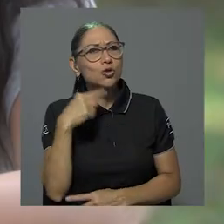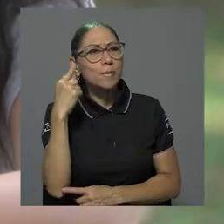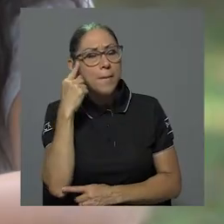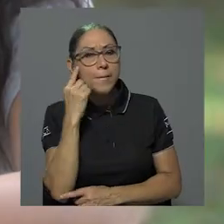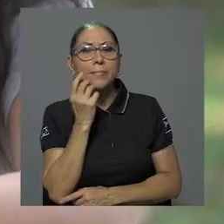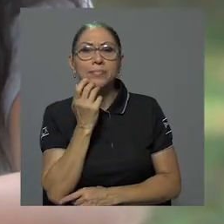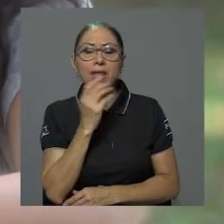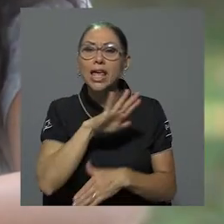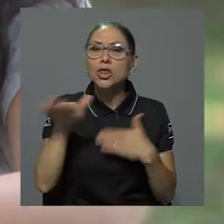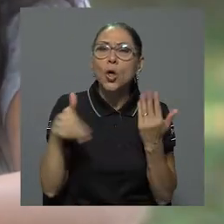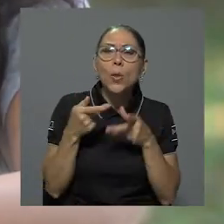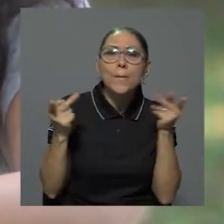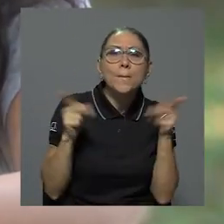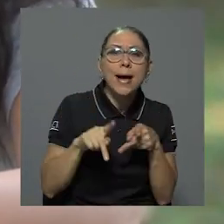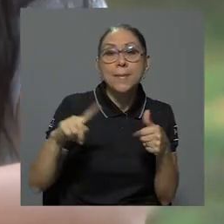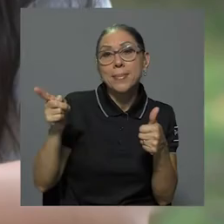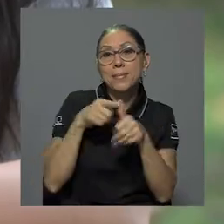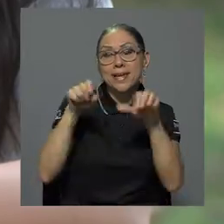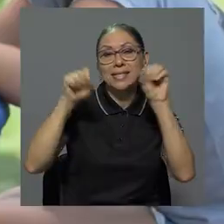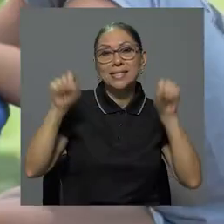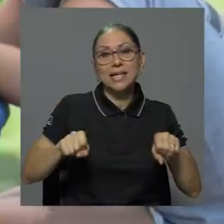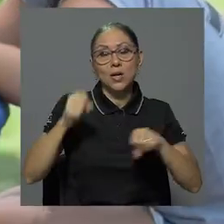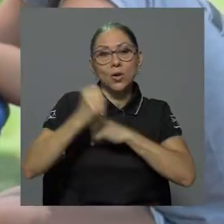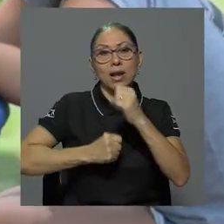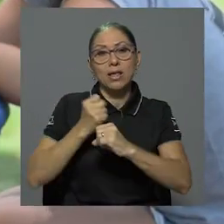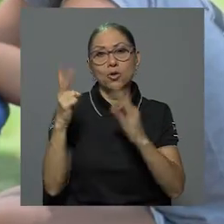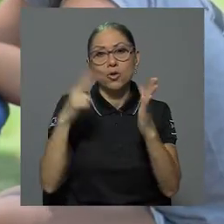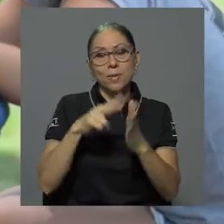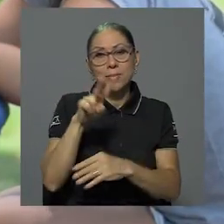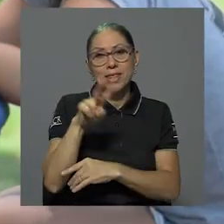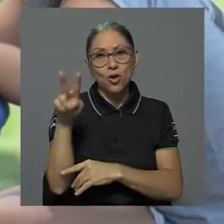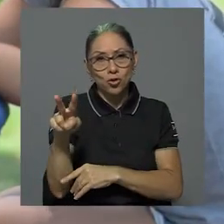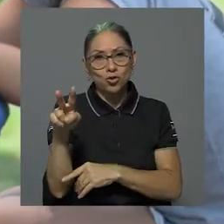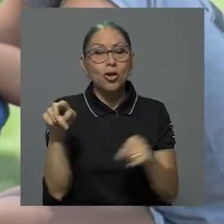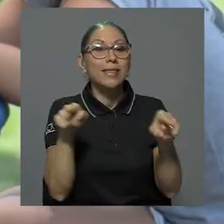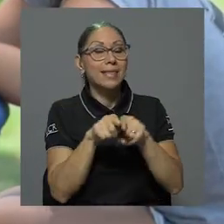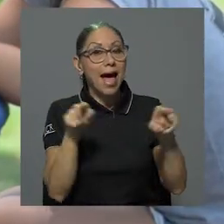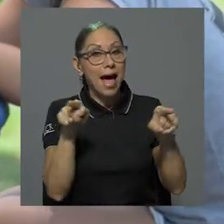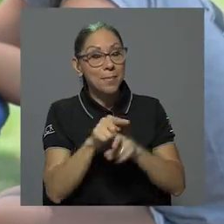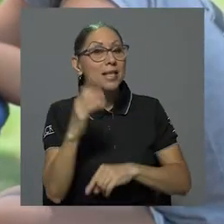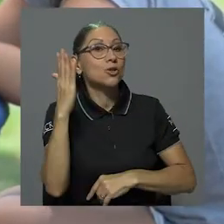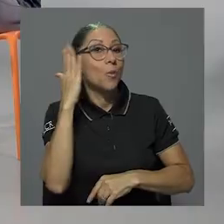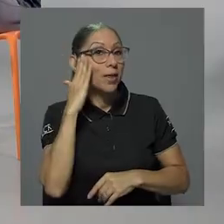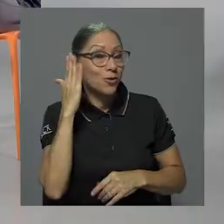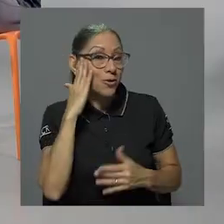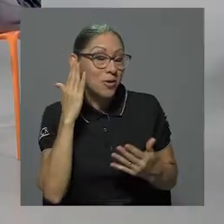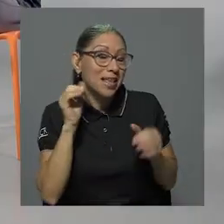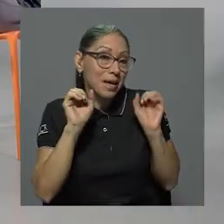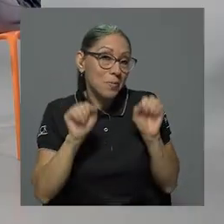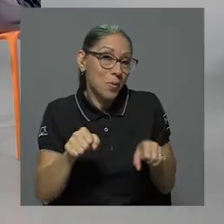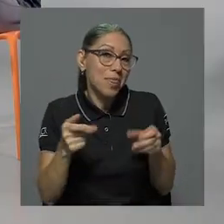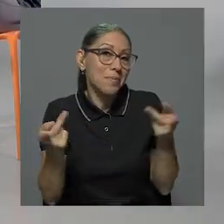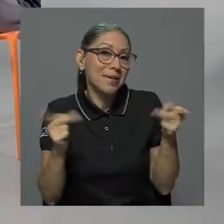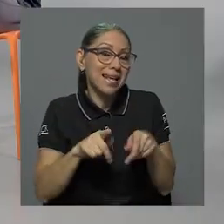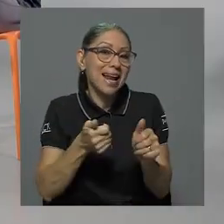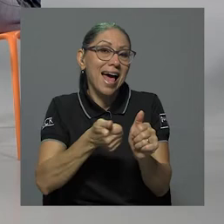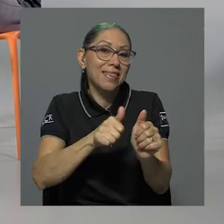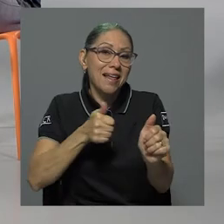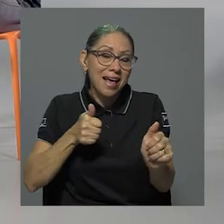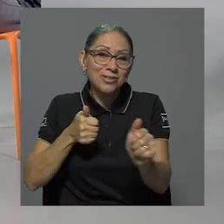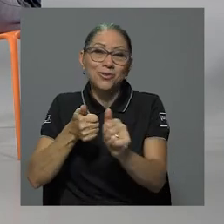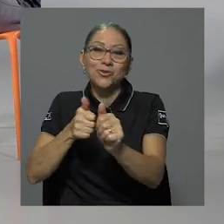previendo que todo se dé para el primer ciclo del 2022, tomando en cuenta también que hay atrasos en los procesos de